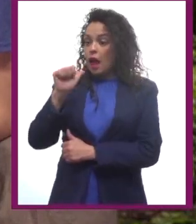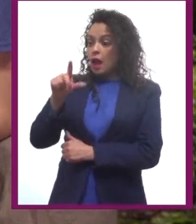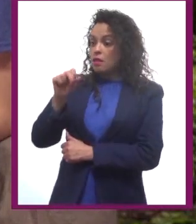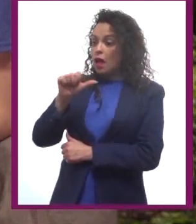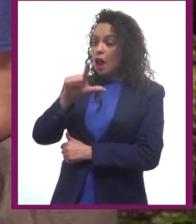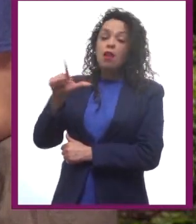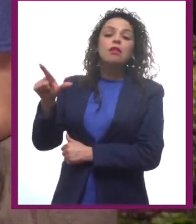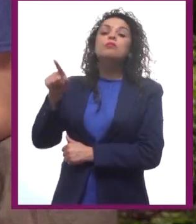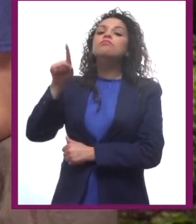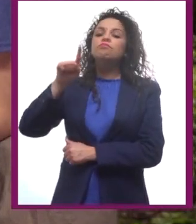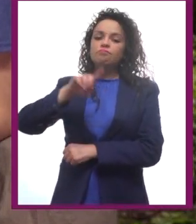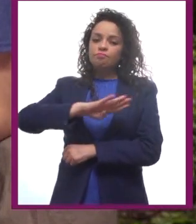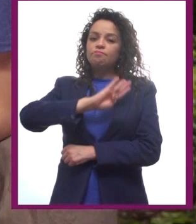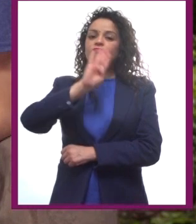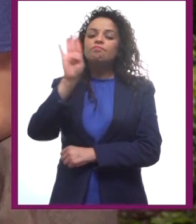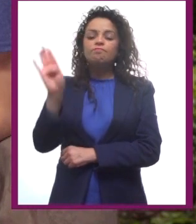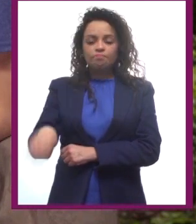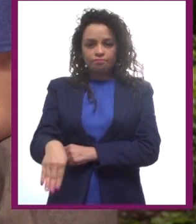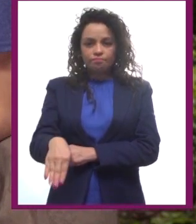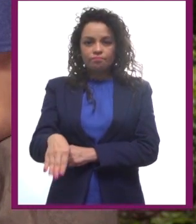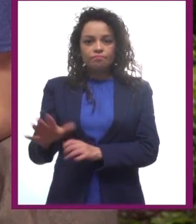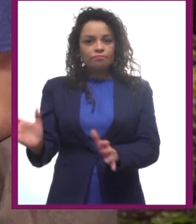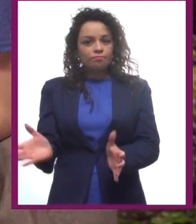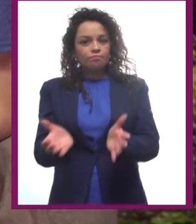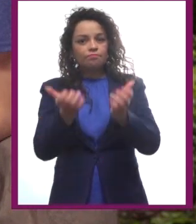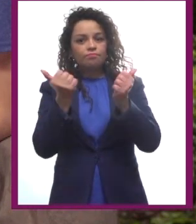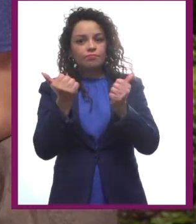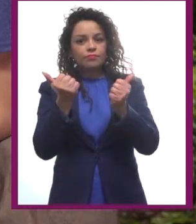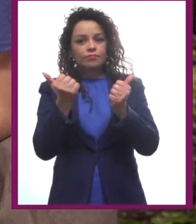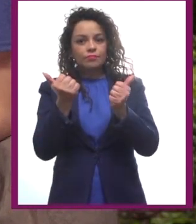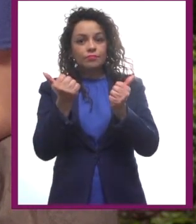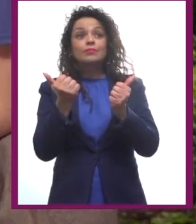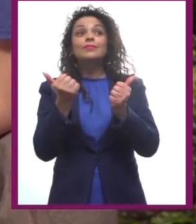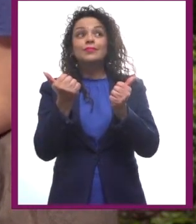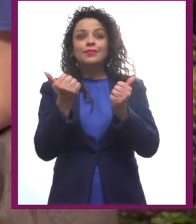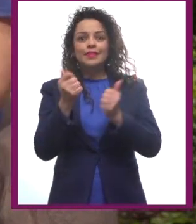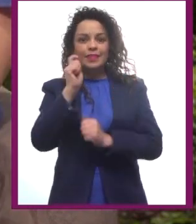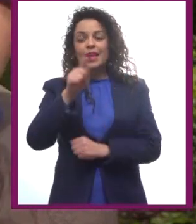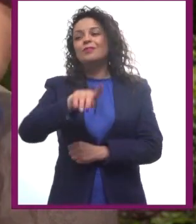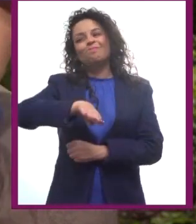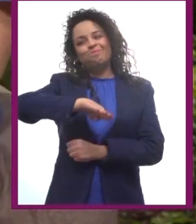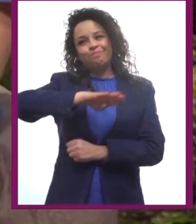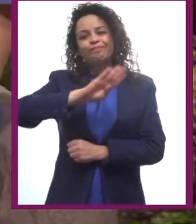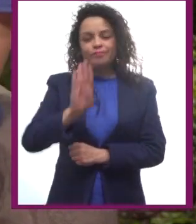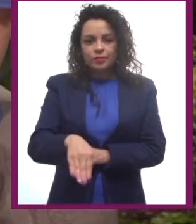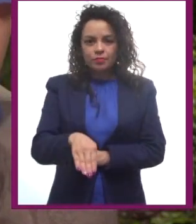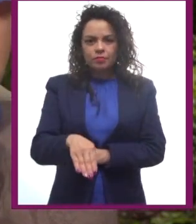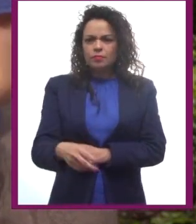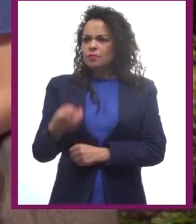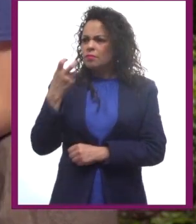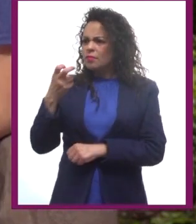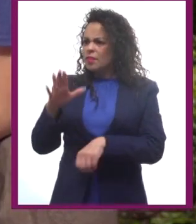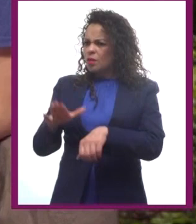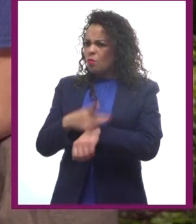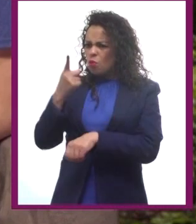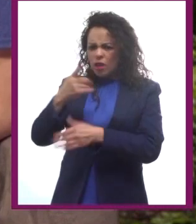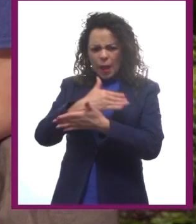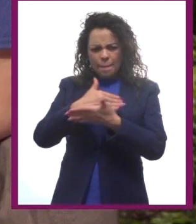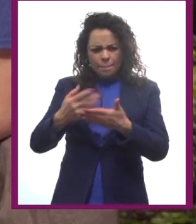sacrifica. Y, spoiler, muere. ¿Y por qué ese es el punto medio y no otro?